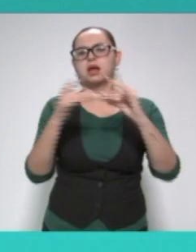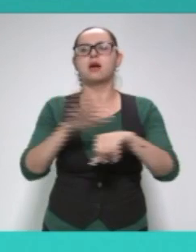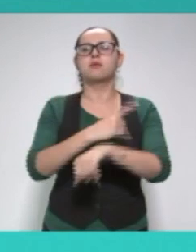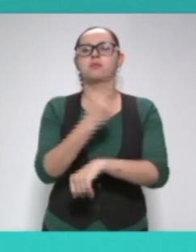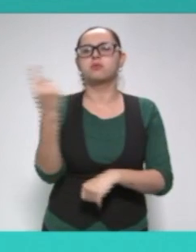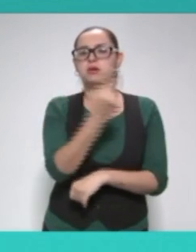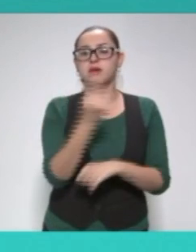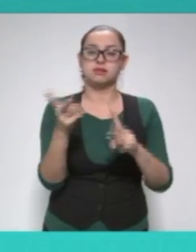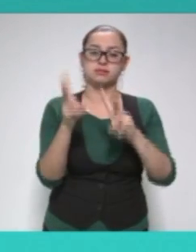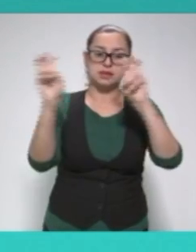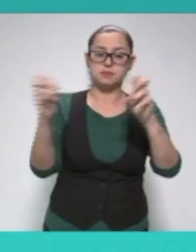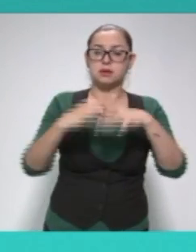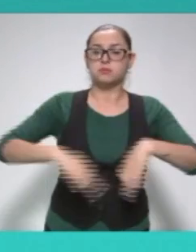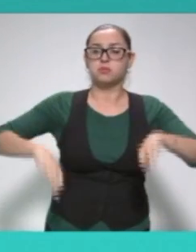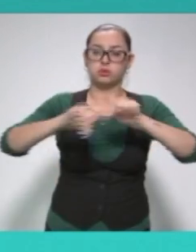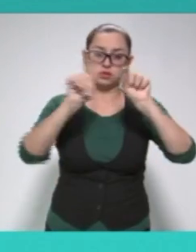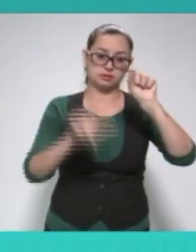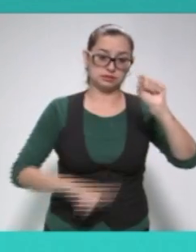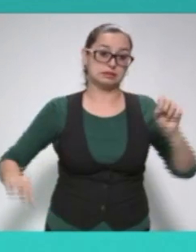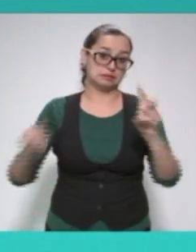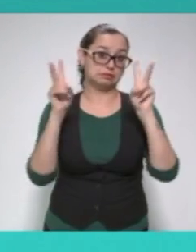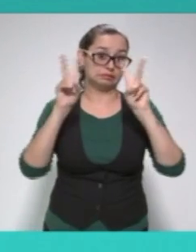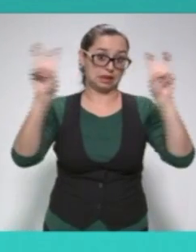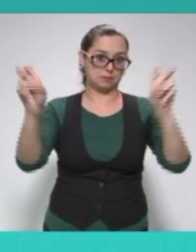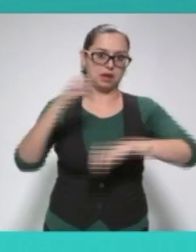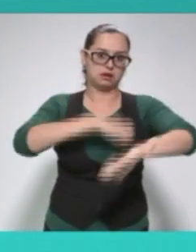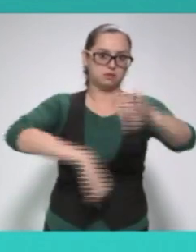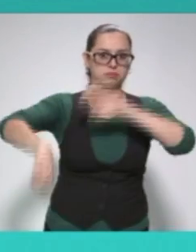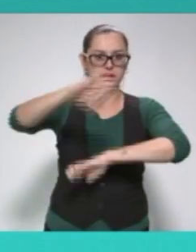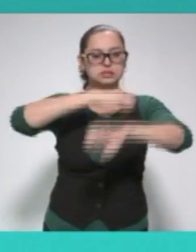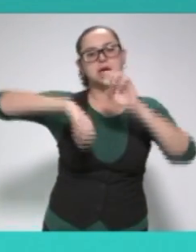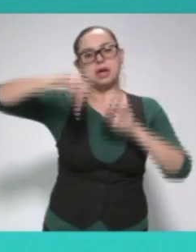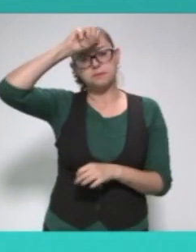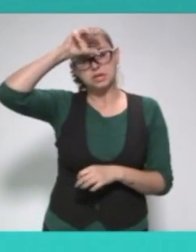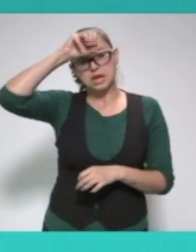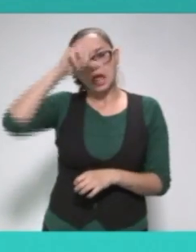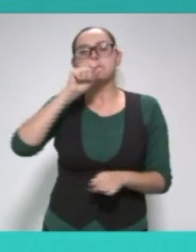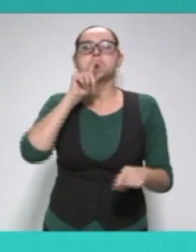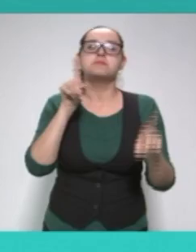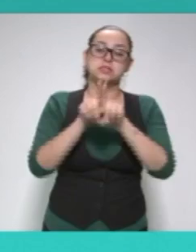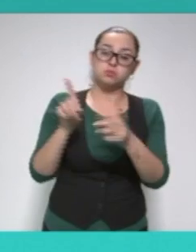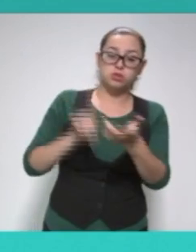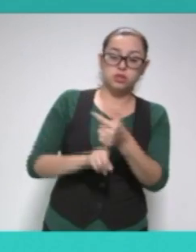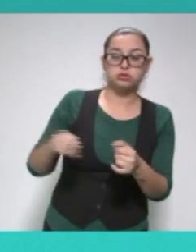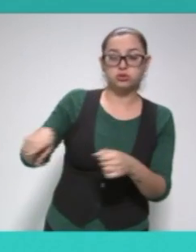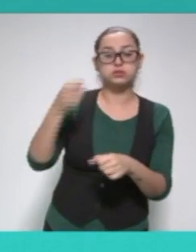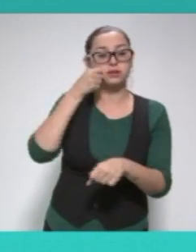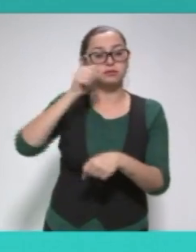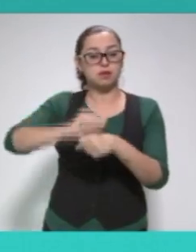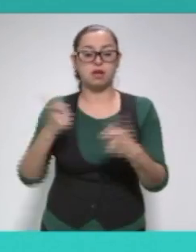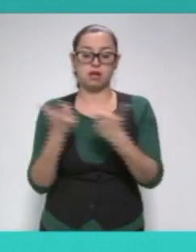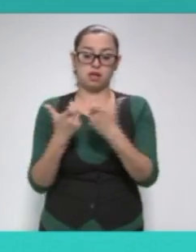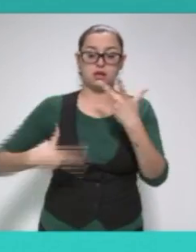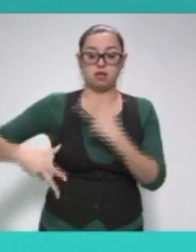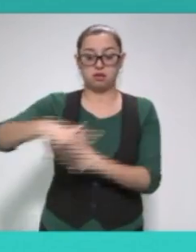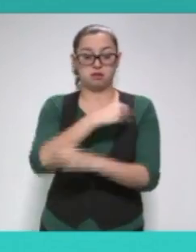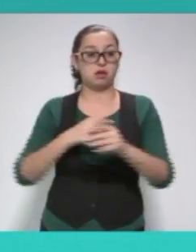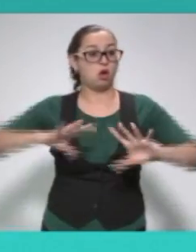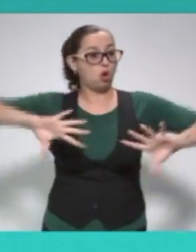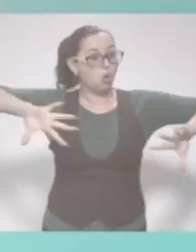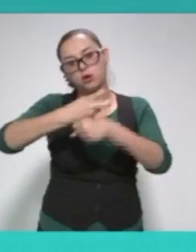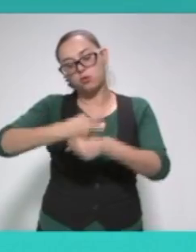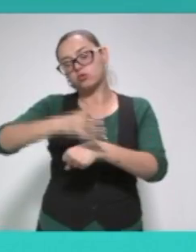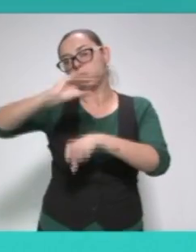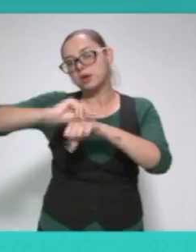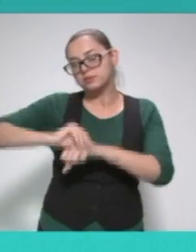fundamental para el país, como lo es la minería, misma que según los datos de la propia Secretaría de Economía, aporta el 4% del PIB